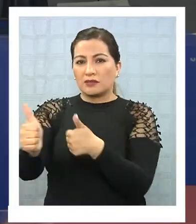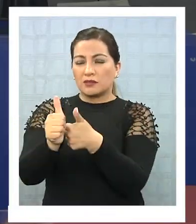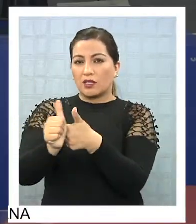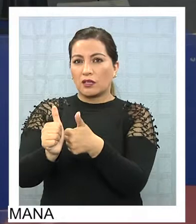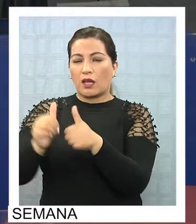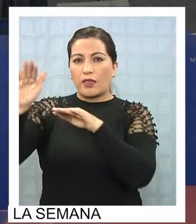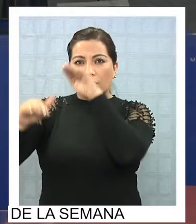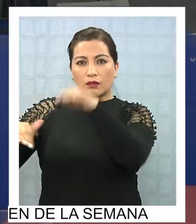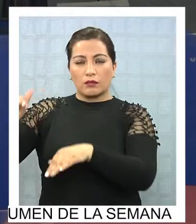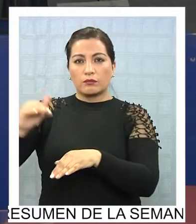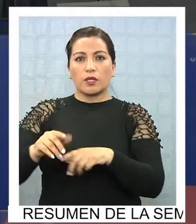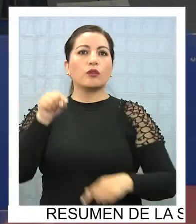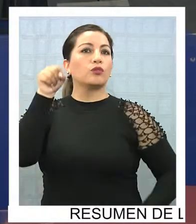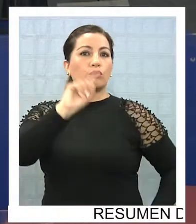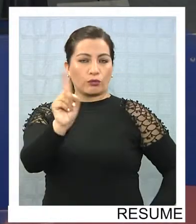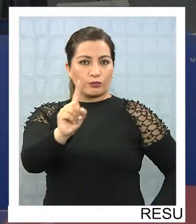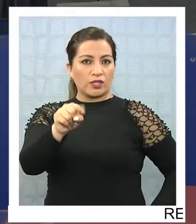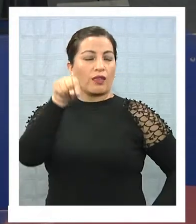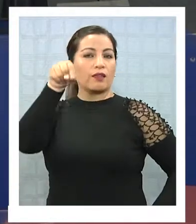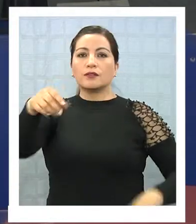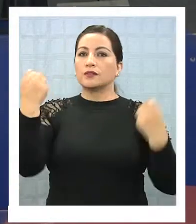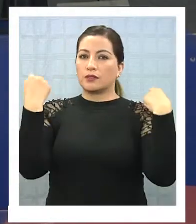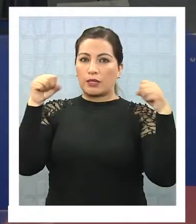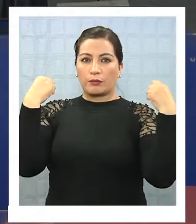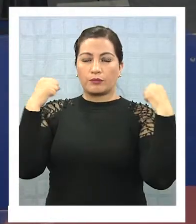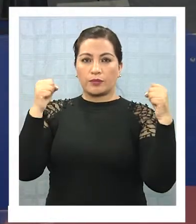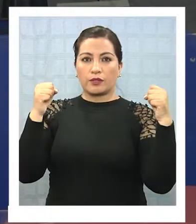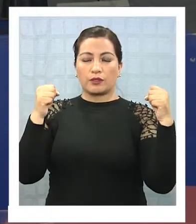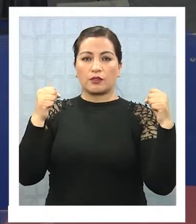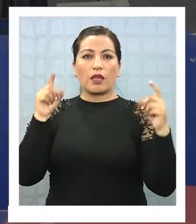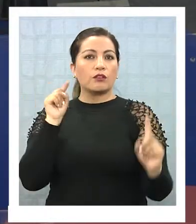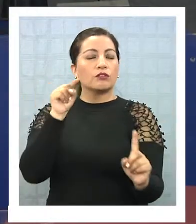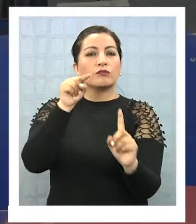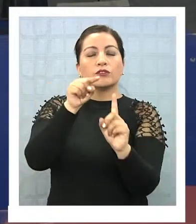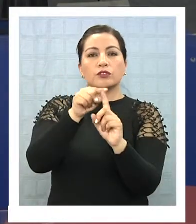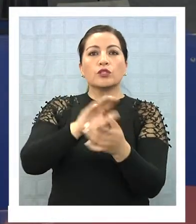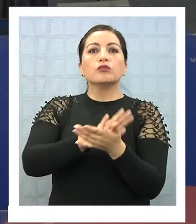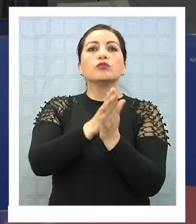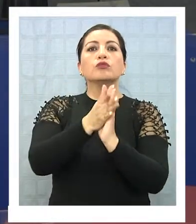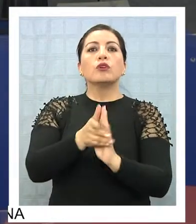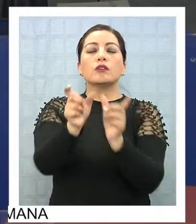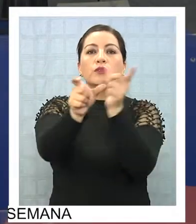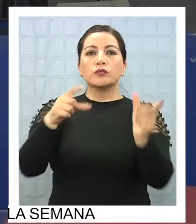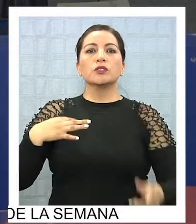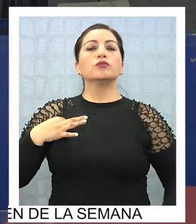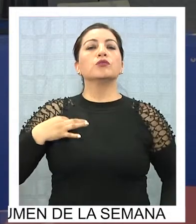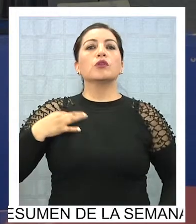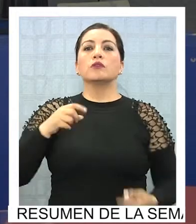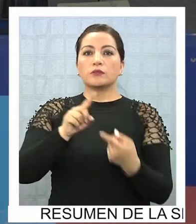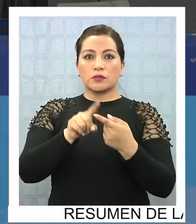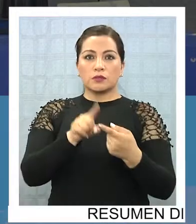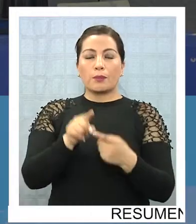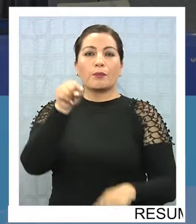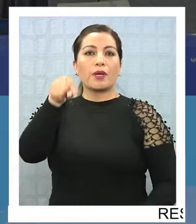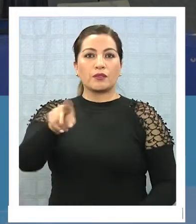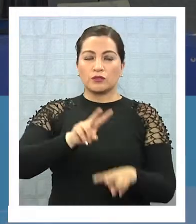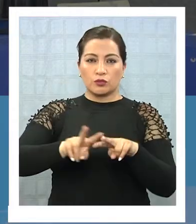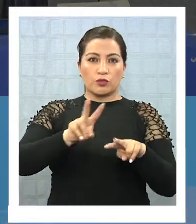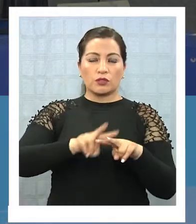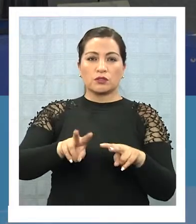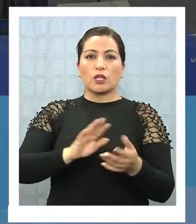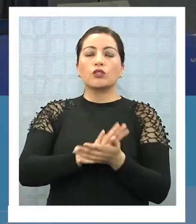ejercicio tiene la finalidad de que toda la ciudadanía participe y para eso se colocan